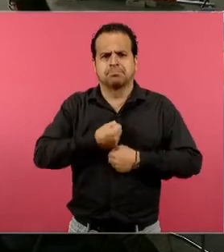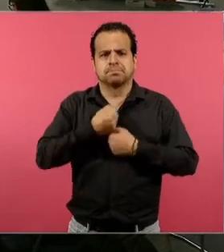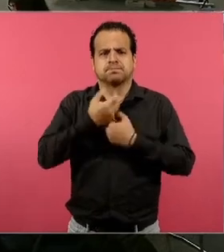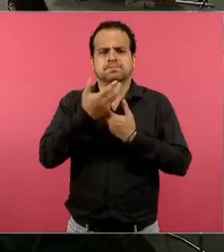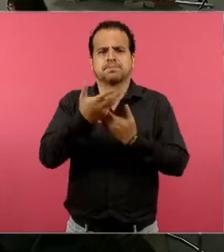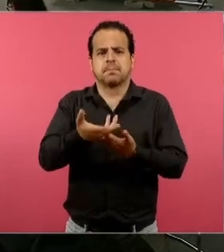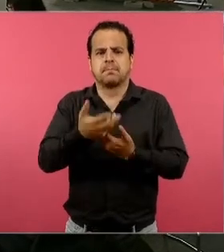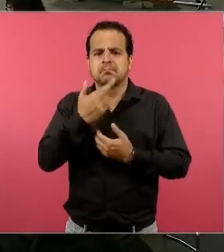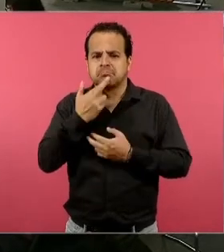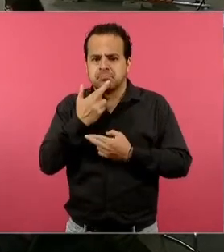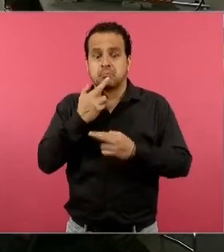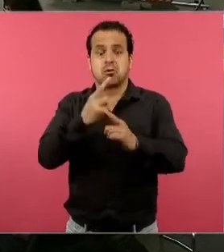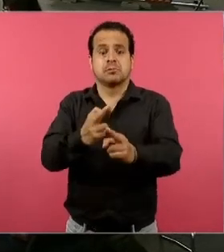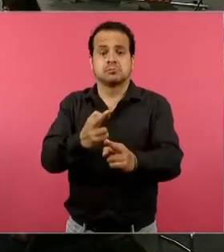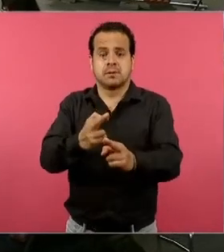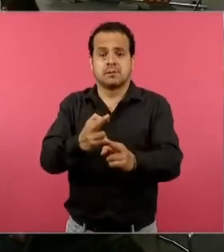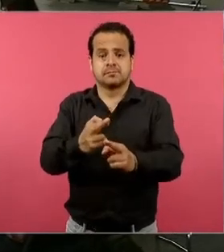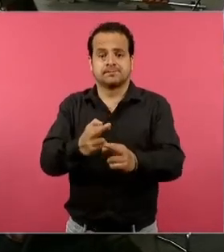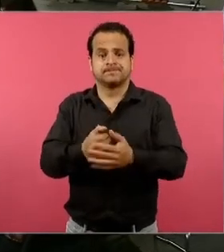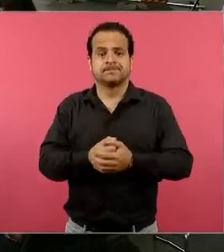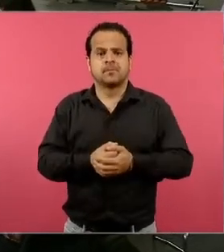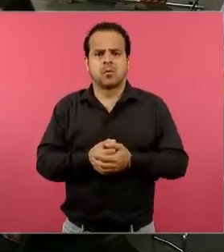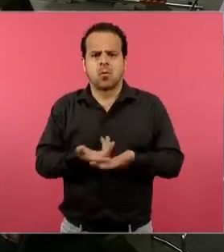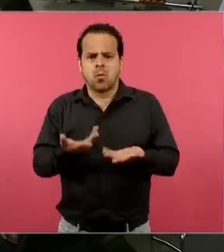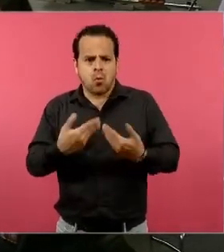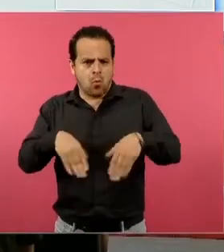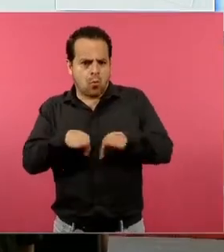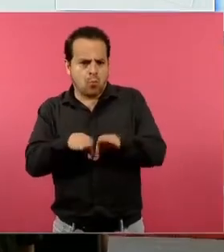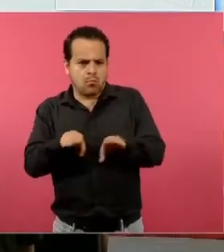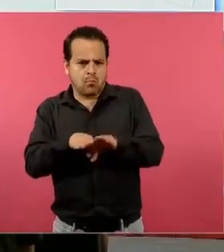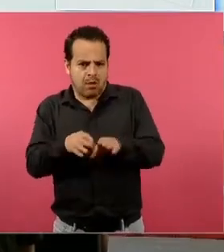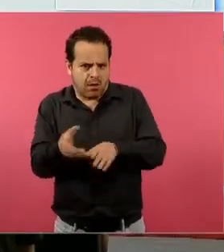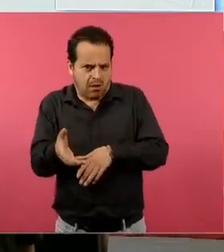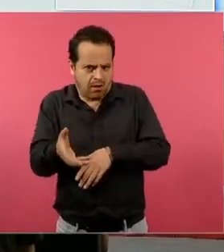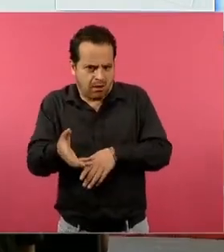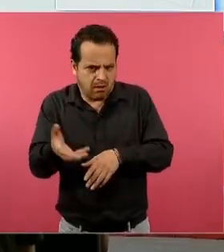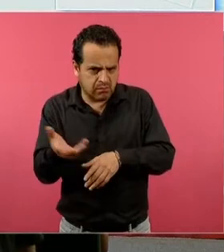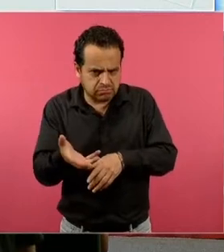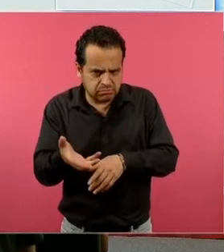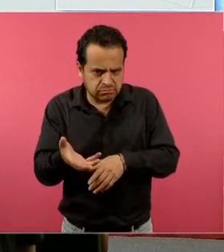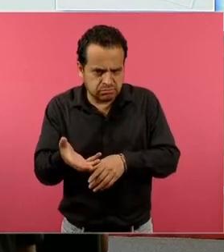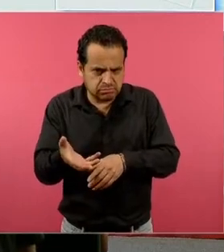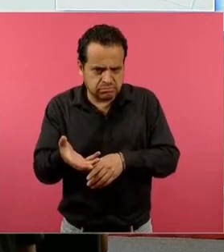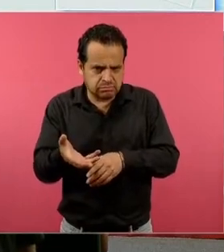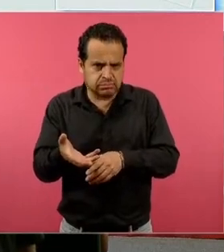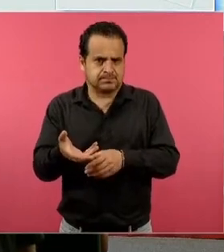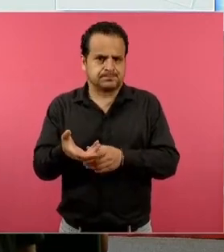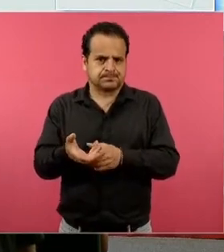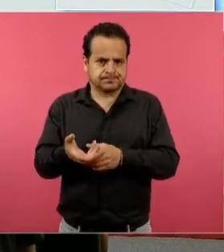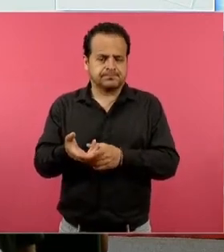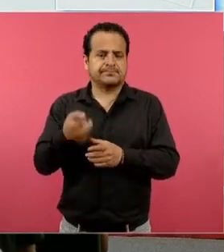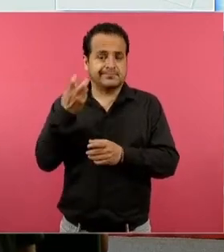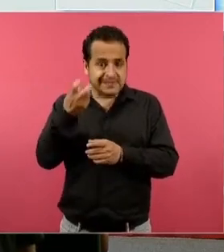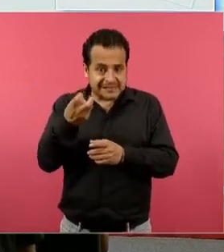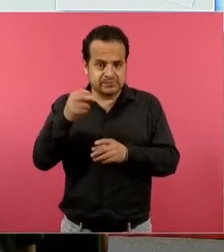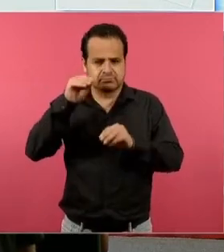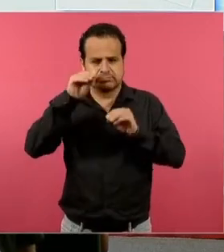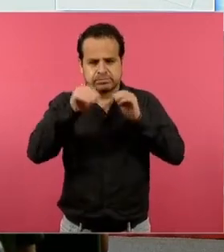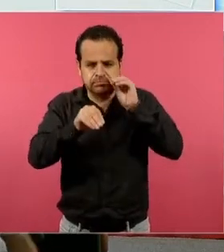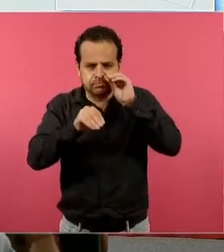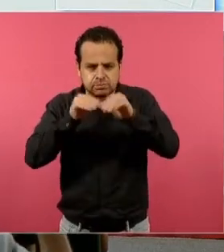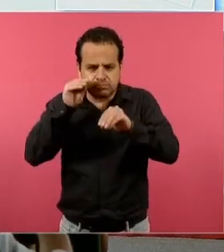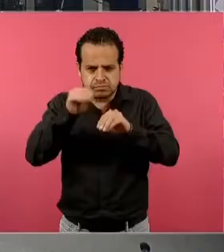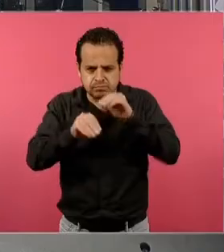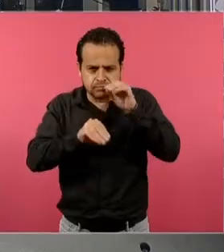momento es cómo lo haremos. En esta fase del proyecto, yo propongo todo un diseño de elementos, donde,